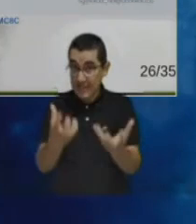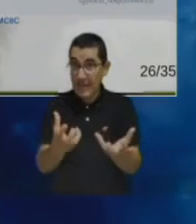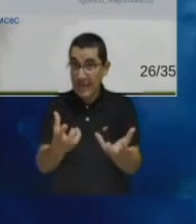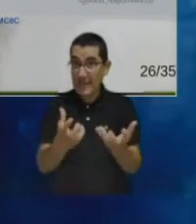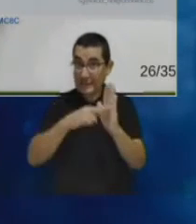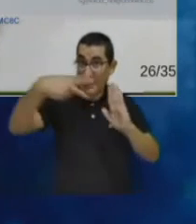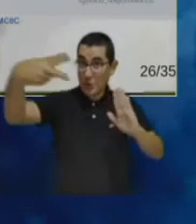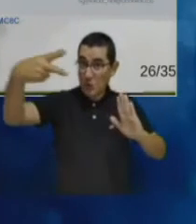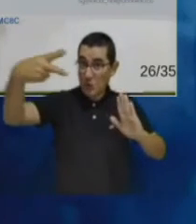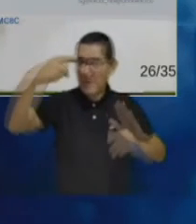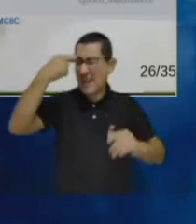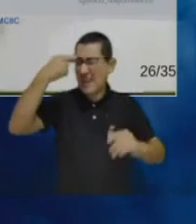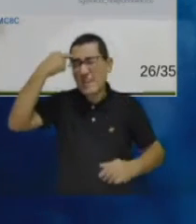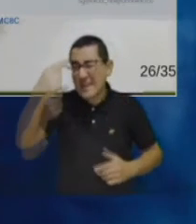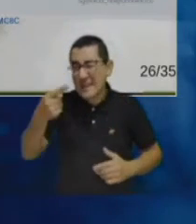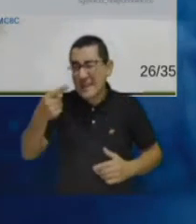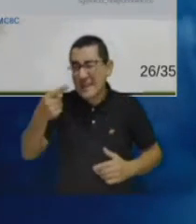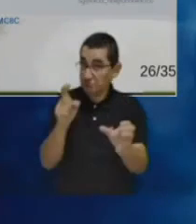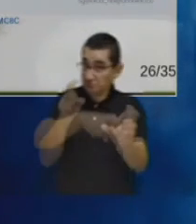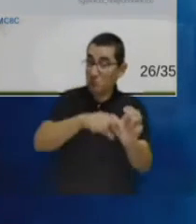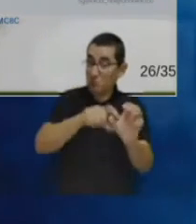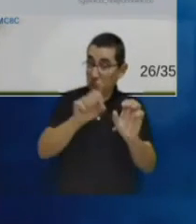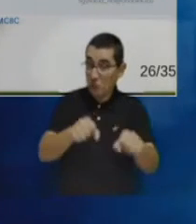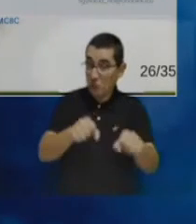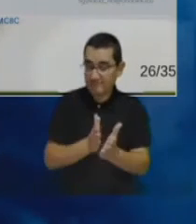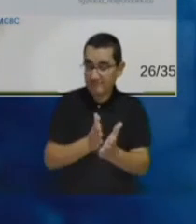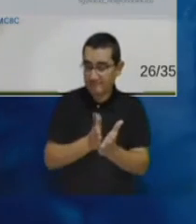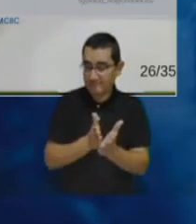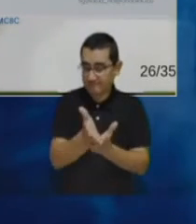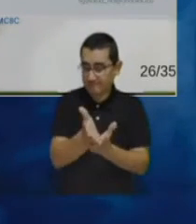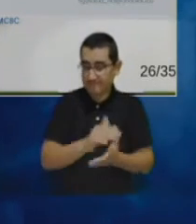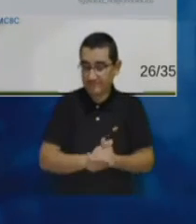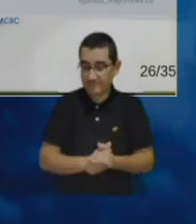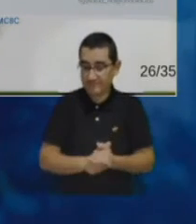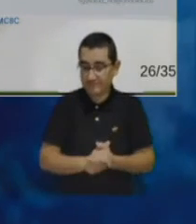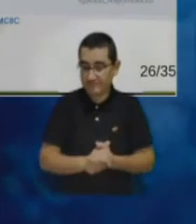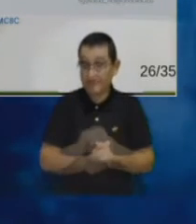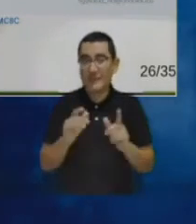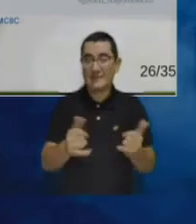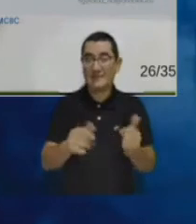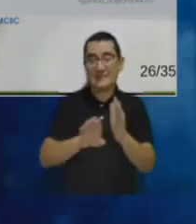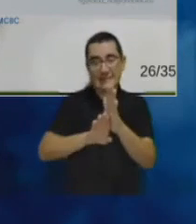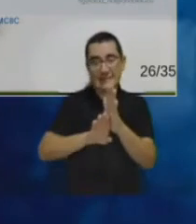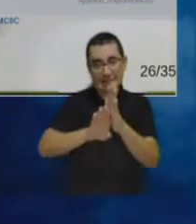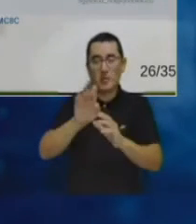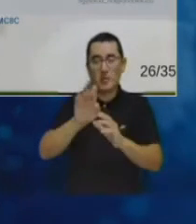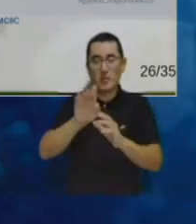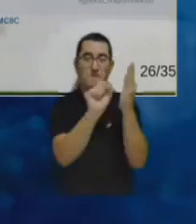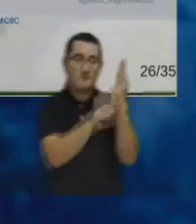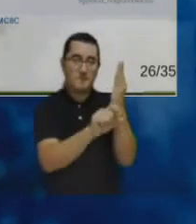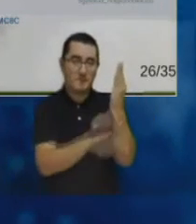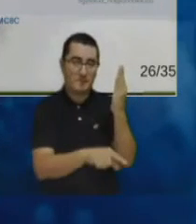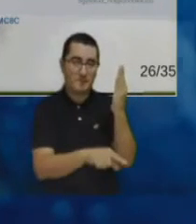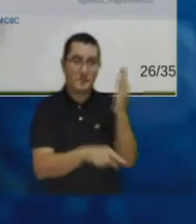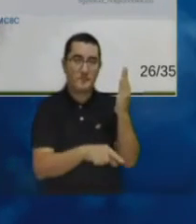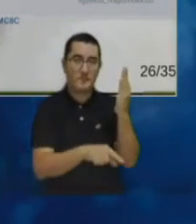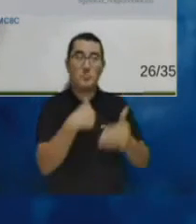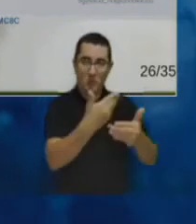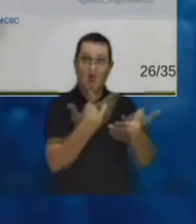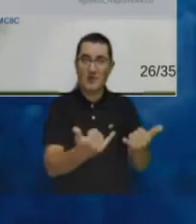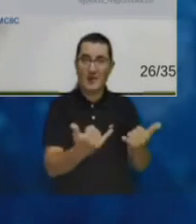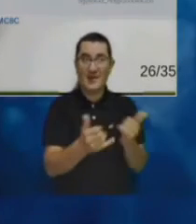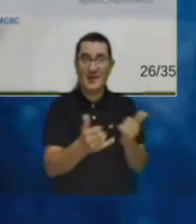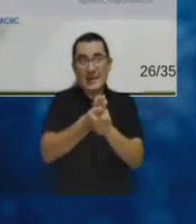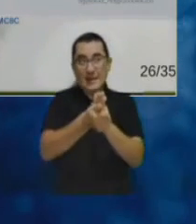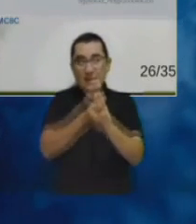para el desarrollo de este sondeo de percepción inicialmente se desarrolló el cuestionario posteriormente este cuestionario y la metodología de